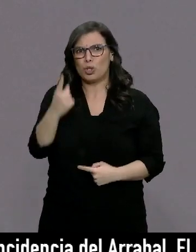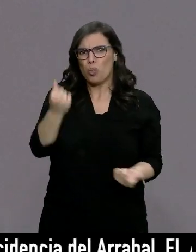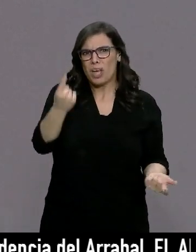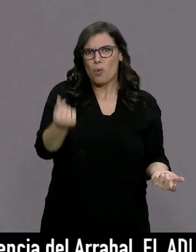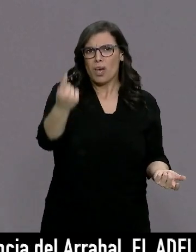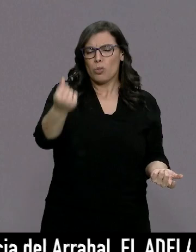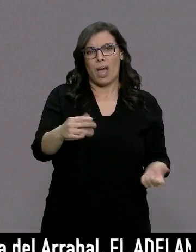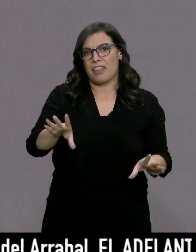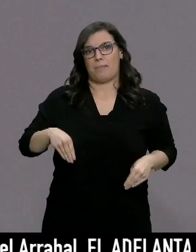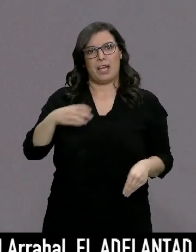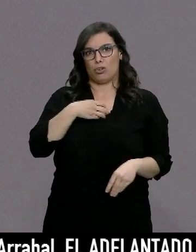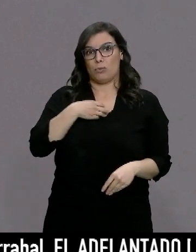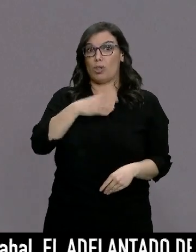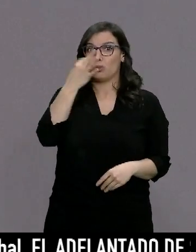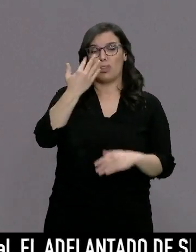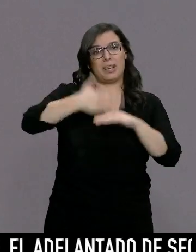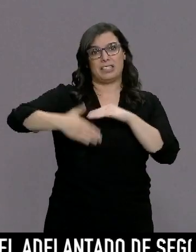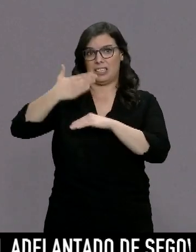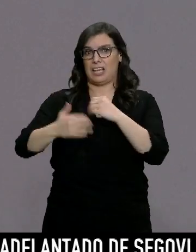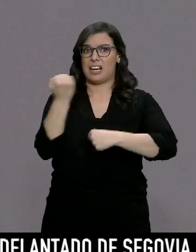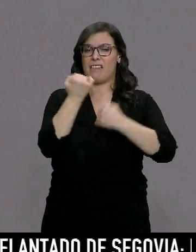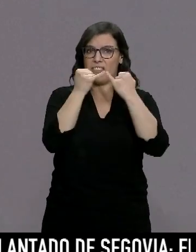aceptable. Y por eso tenemos que restringirlas.